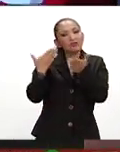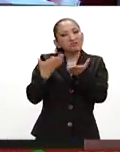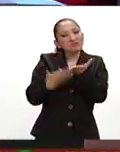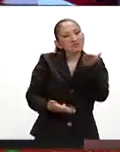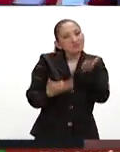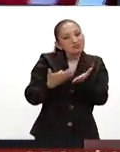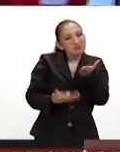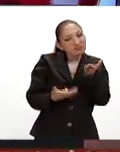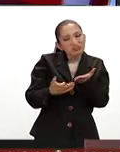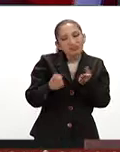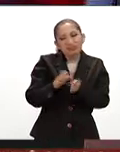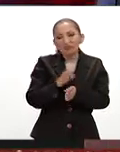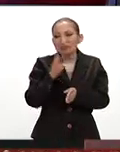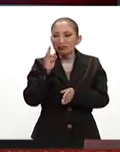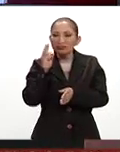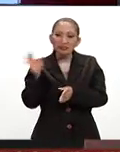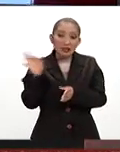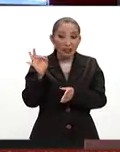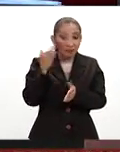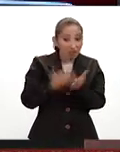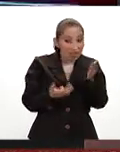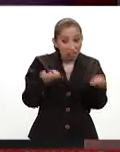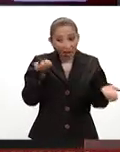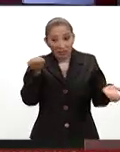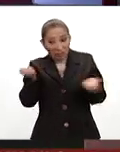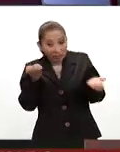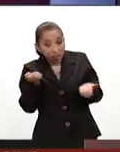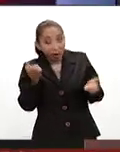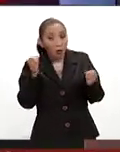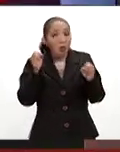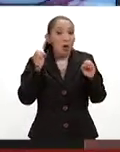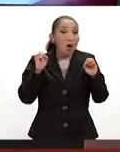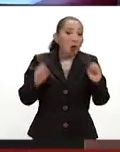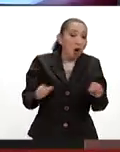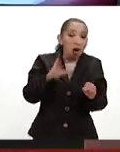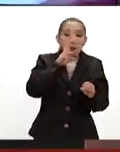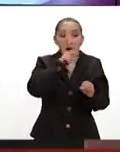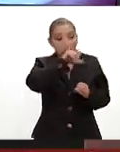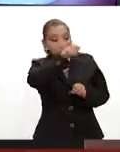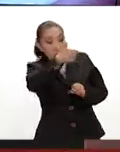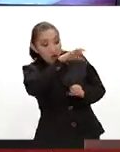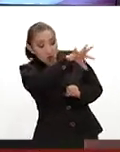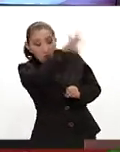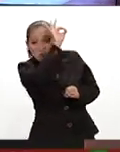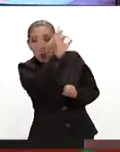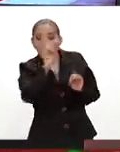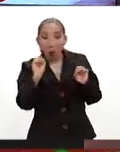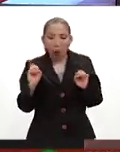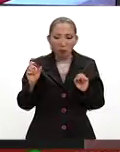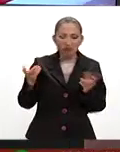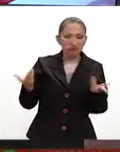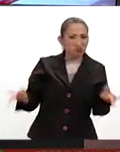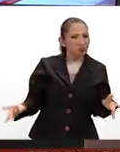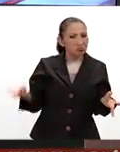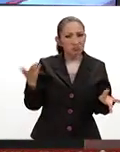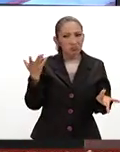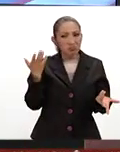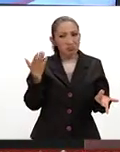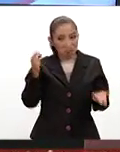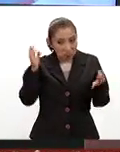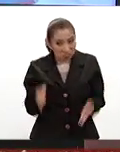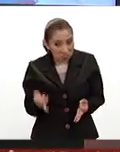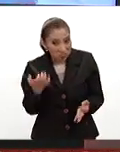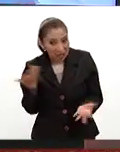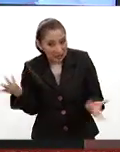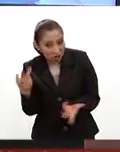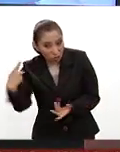porque pues ya si haya sido falta de entrenamiento, ya haya sido que había mejores atletas o simplemente que no se entrenó de la forma